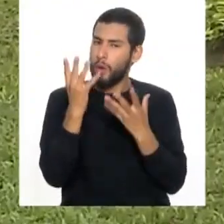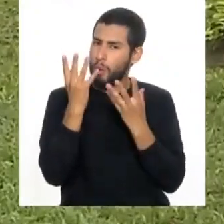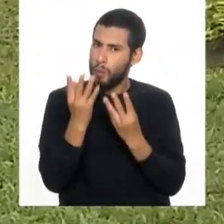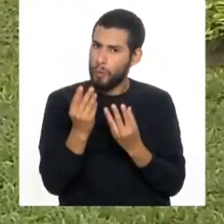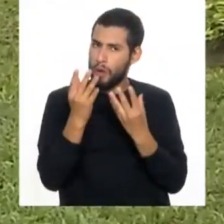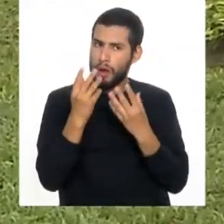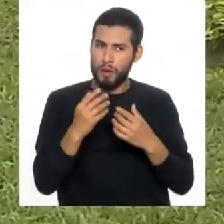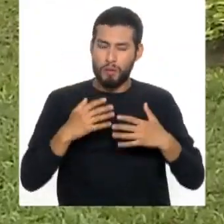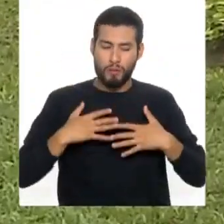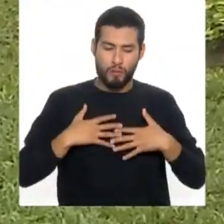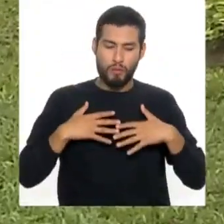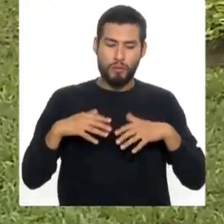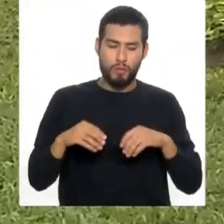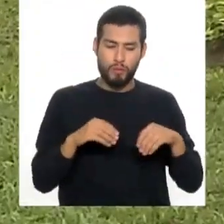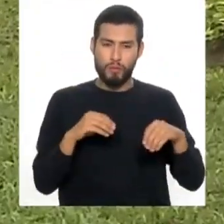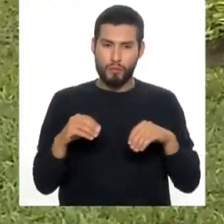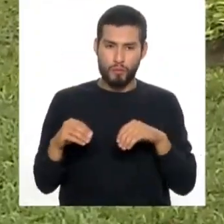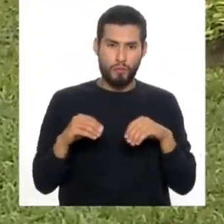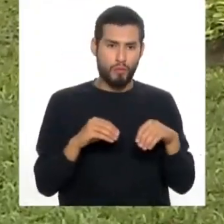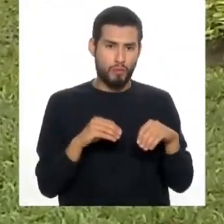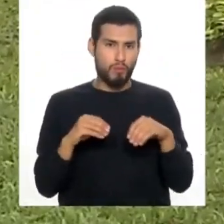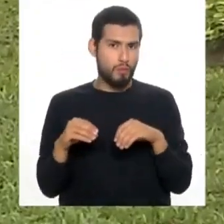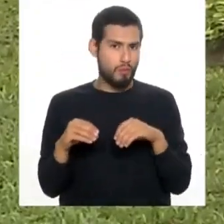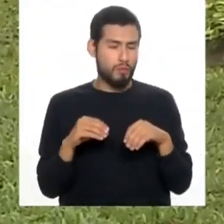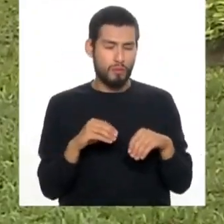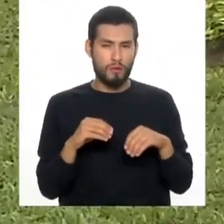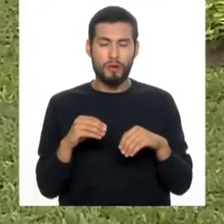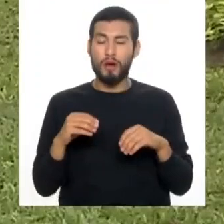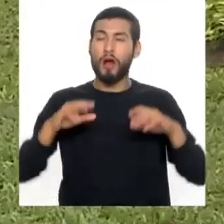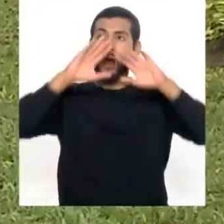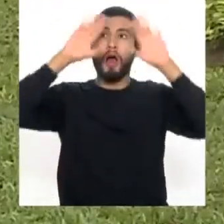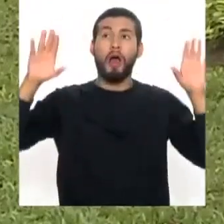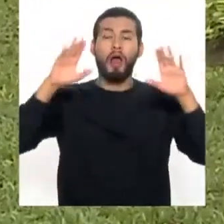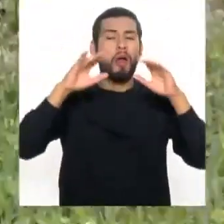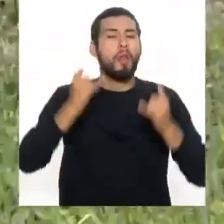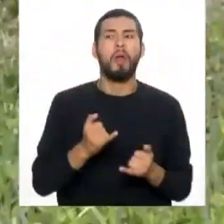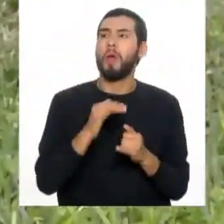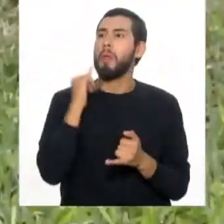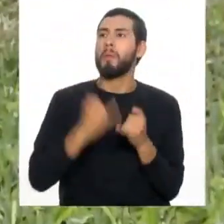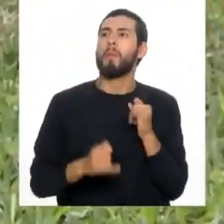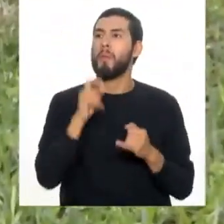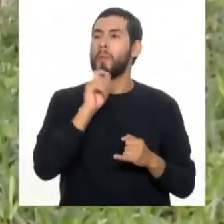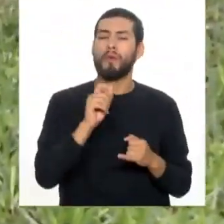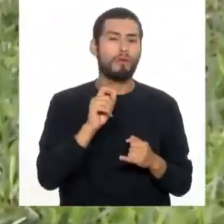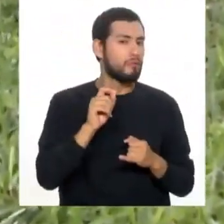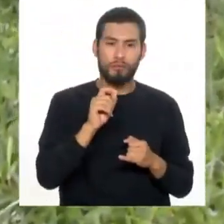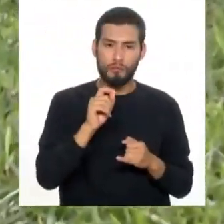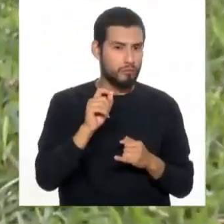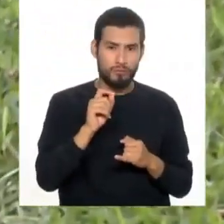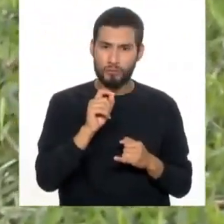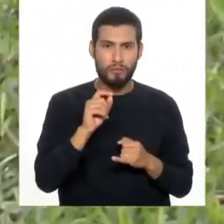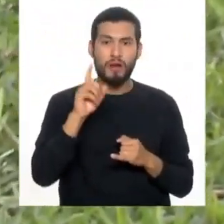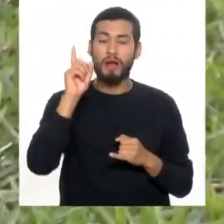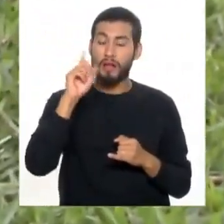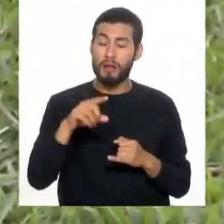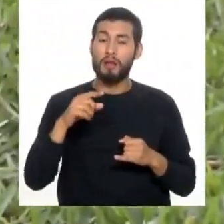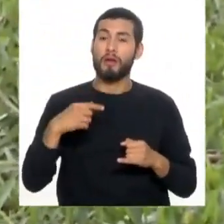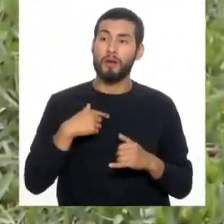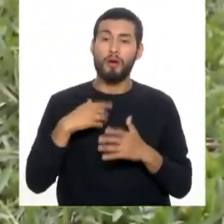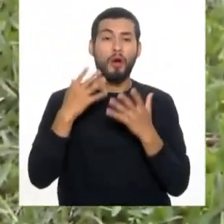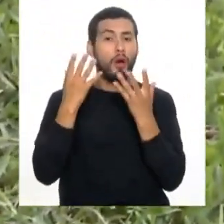y a mantenernos en nuestro ritmo normal para bajarnos en nuestra revolución. Eso. Porque si no, uno ya empieza a agitarse.